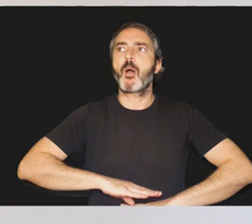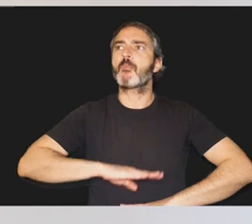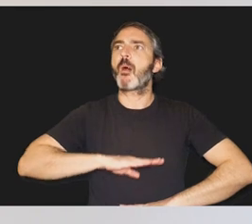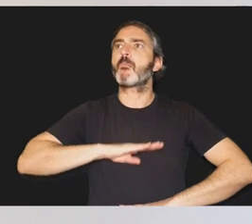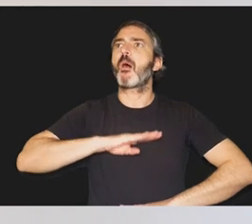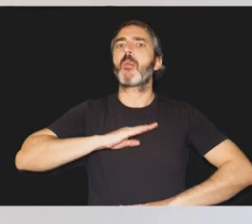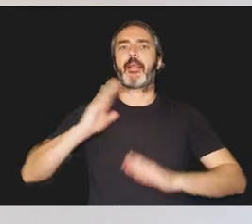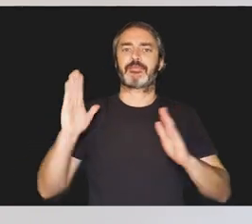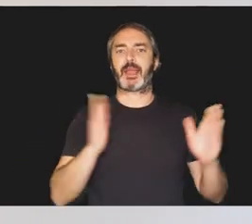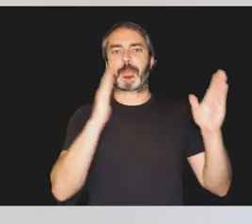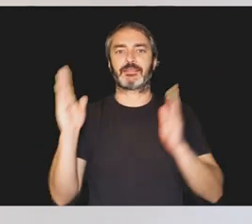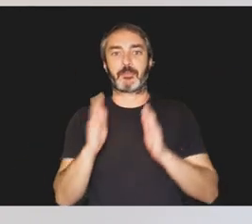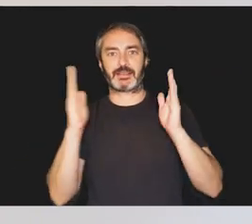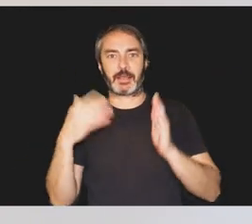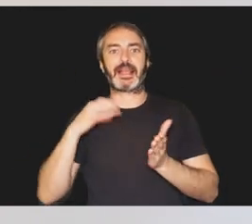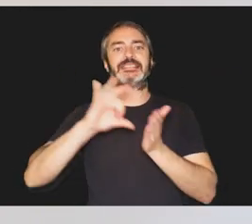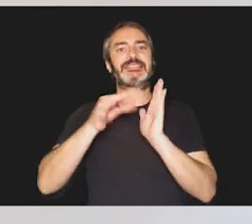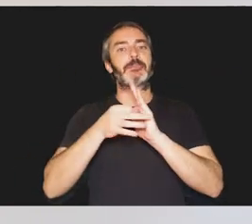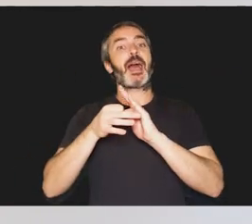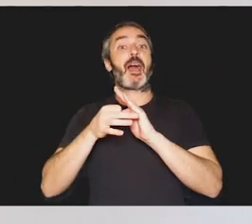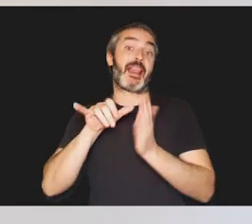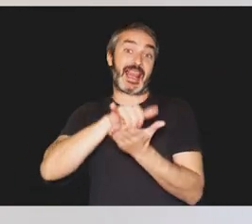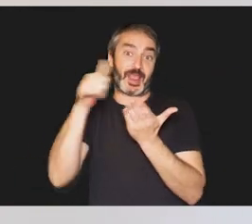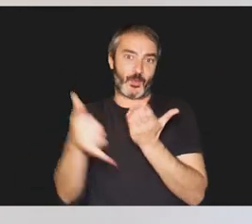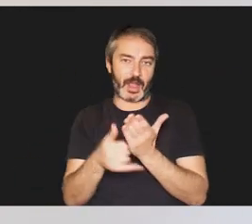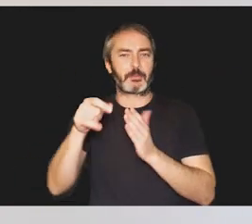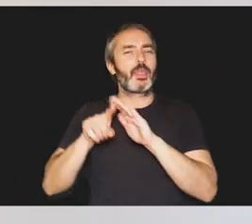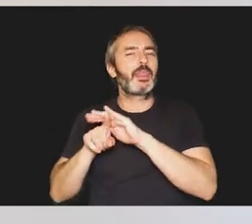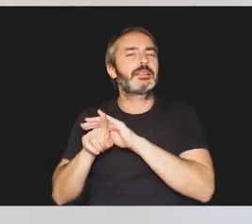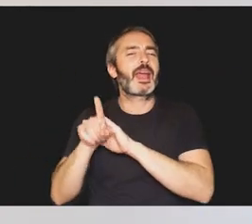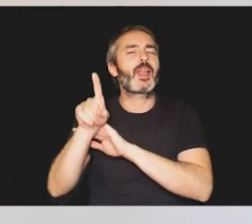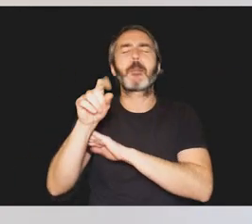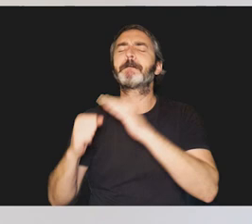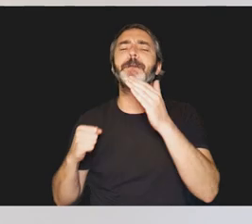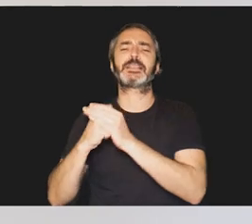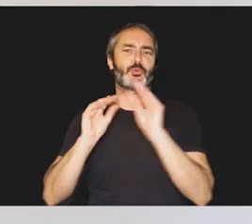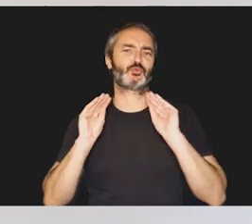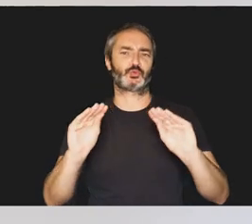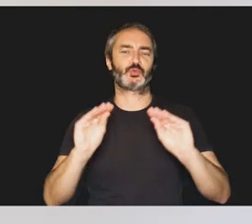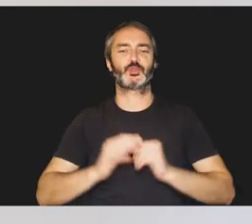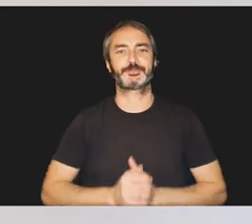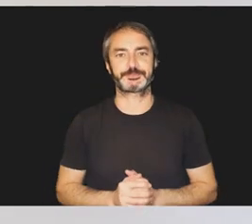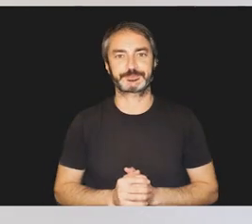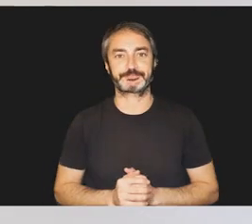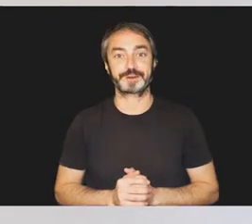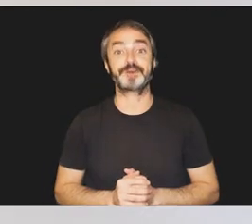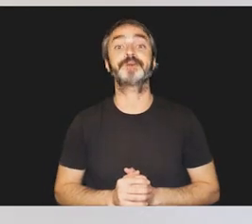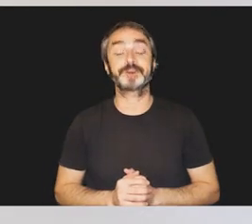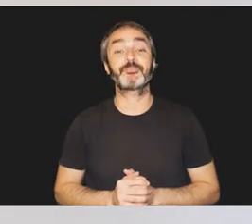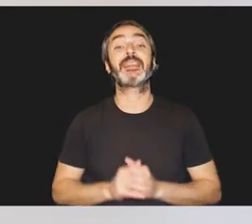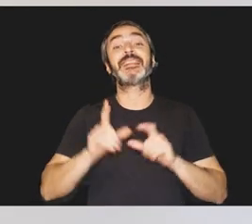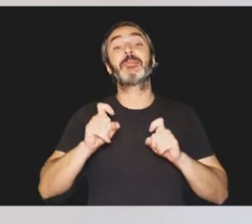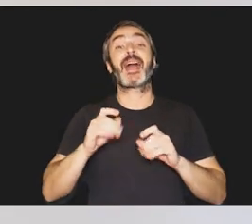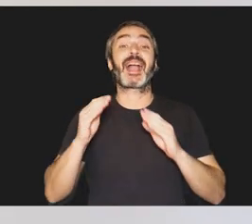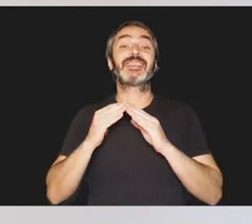de cada etapa, consolide un sistema de lenguaje y desarrolle su máximo potencial. Por la parte de las